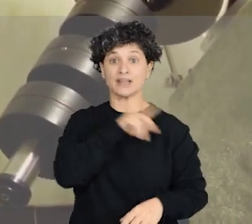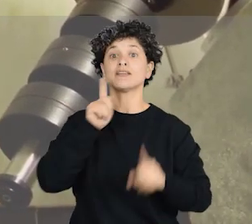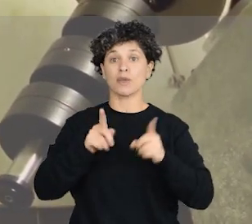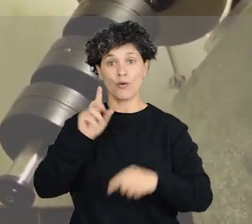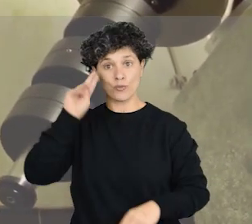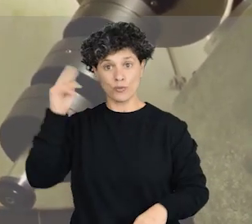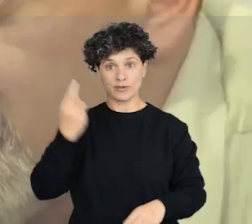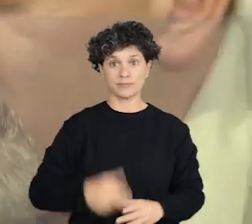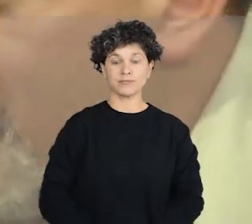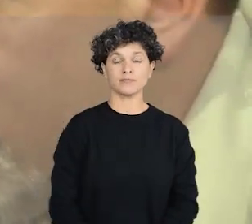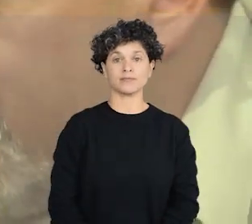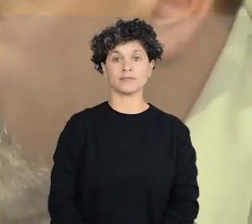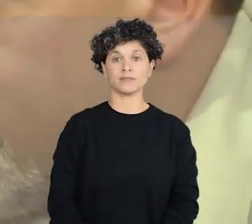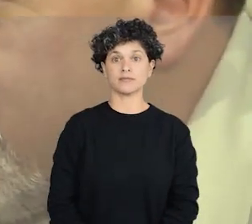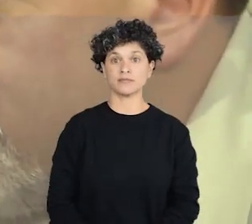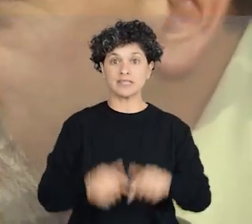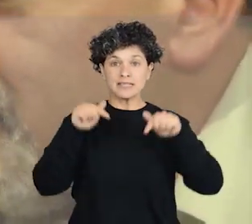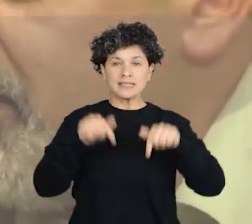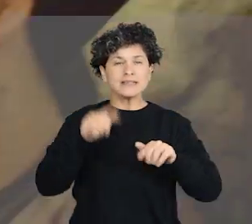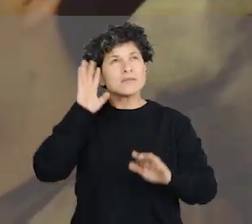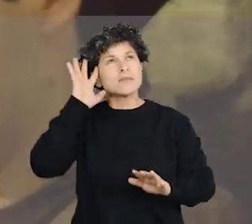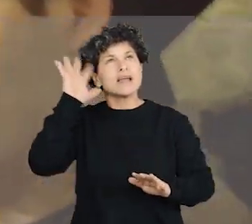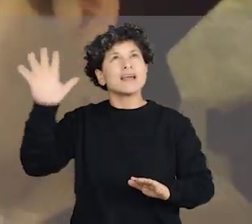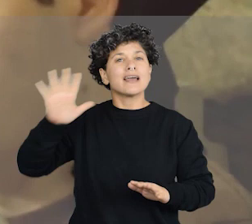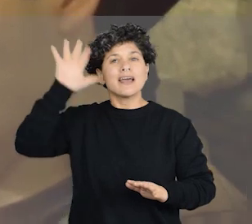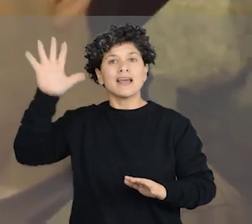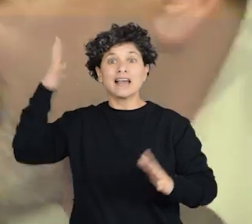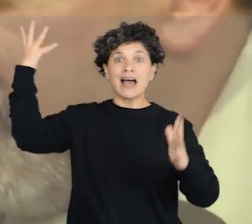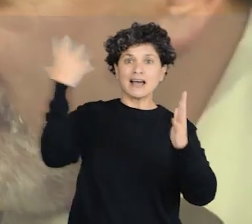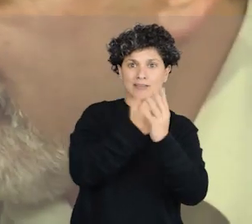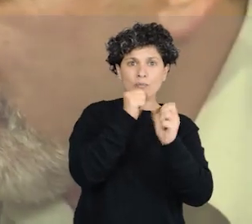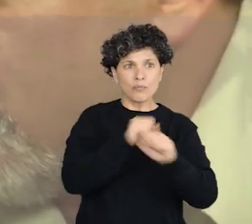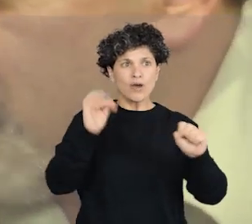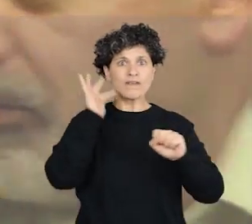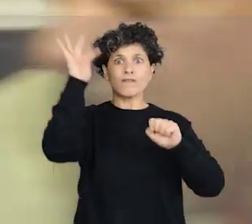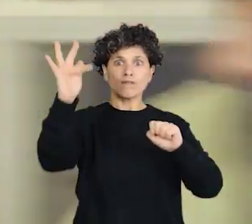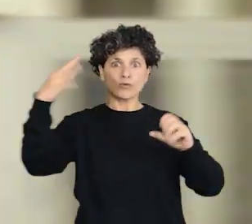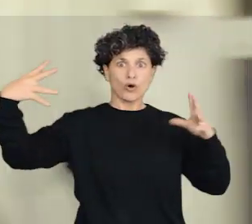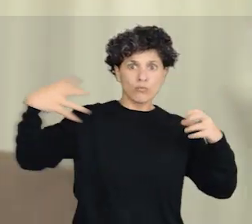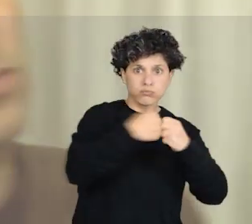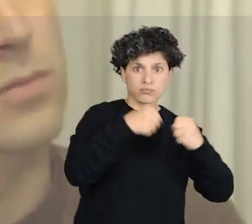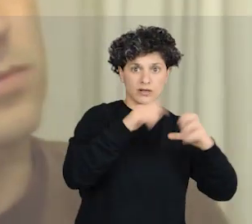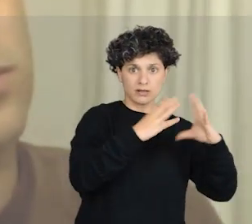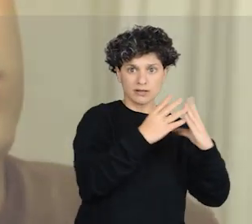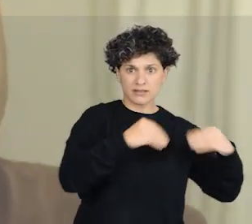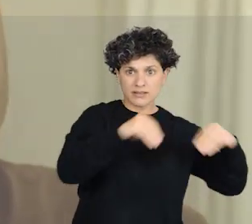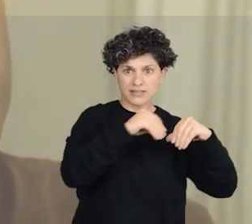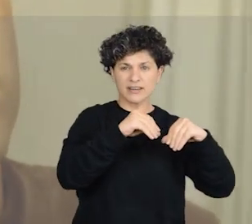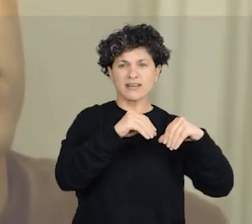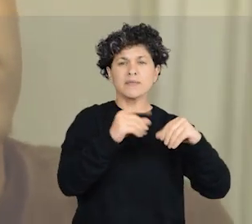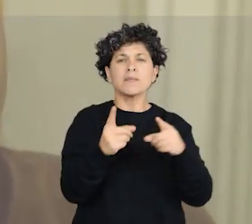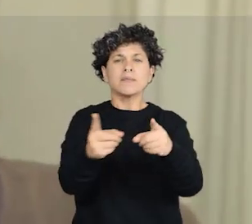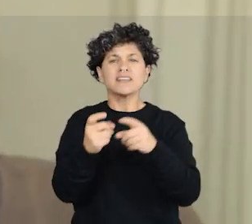Chile y Uruguay. Supongamos que estos asteroides pueden llegar a impactar contra nuestro planeta en algún momento.